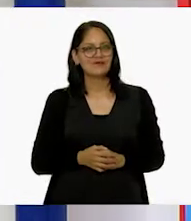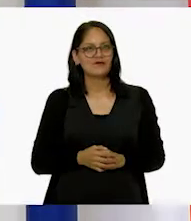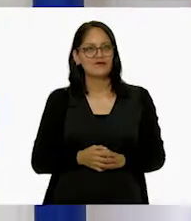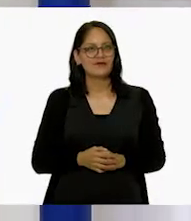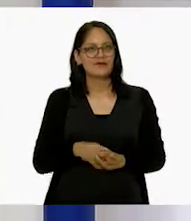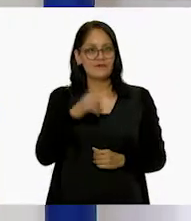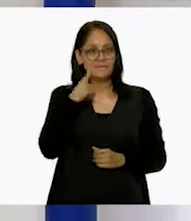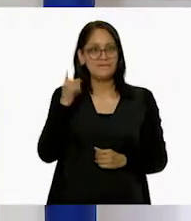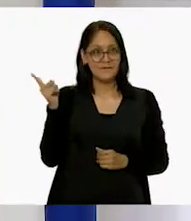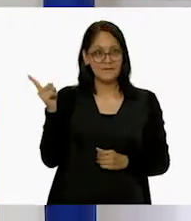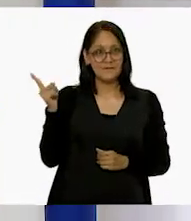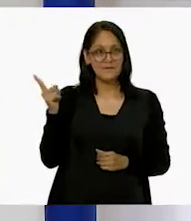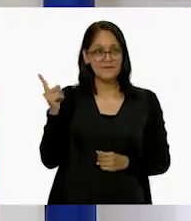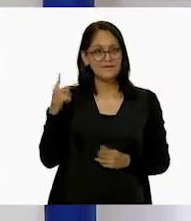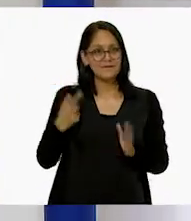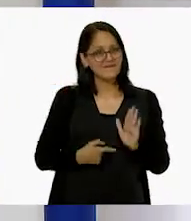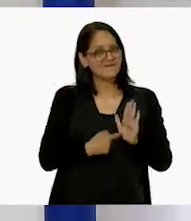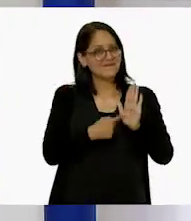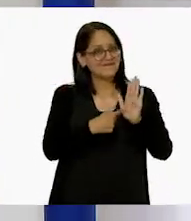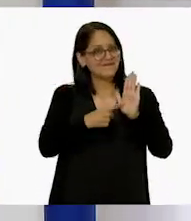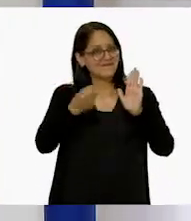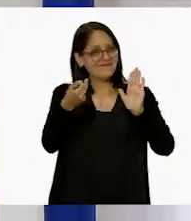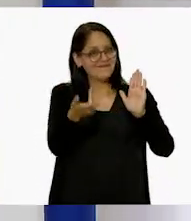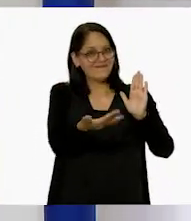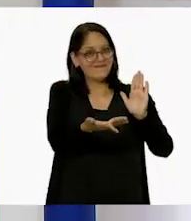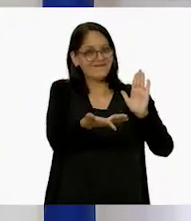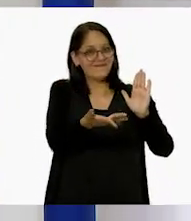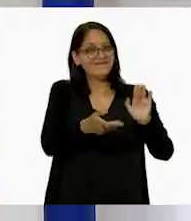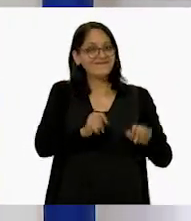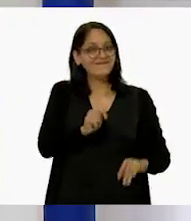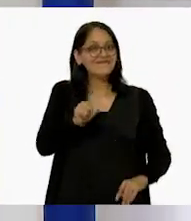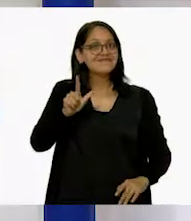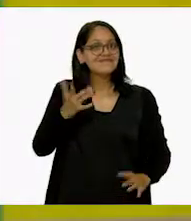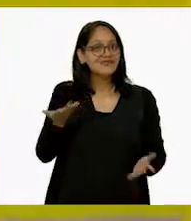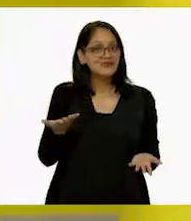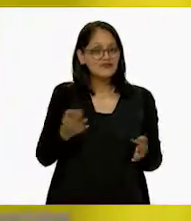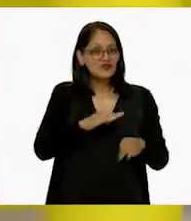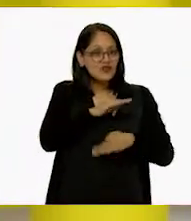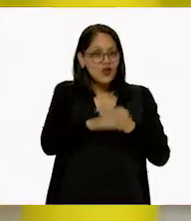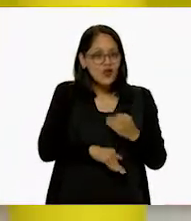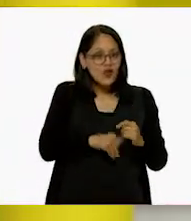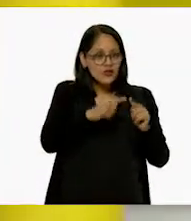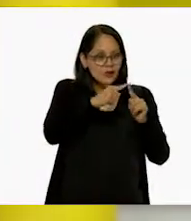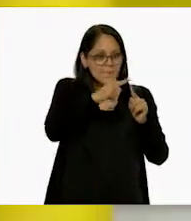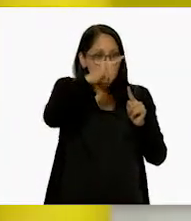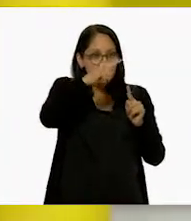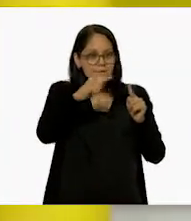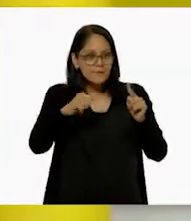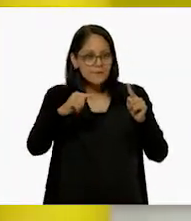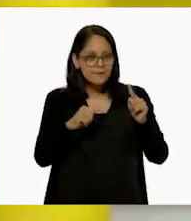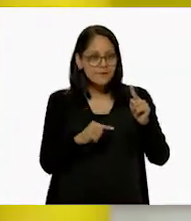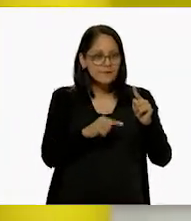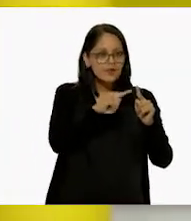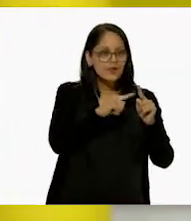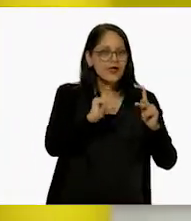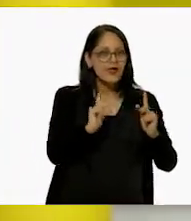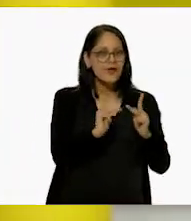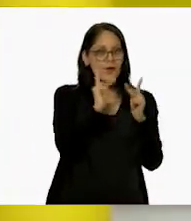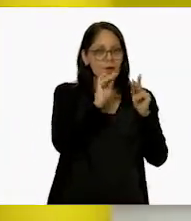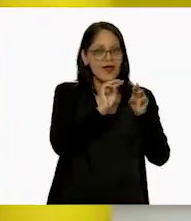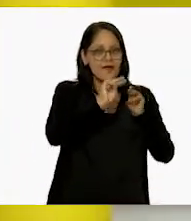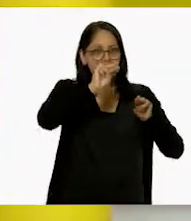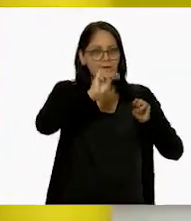Excelente. ¡Tarán! ¿Qué tal, eh? Todos los cuatro lados son del mismo